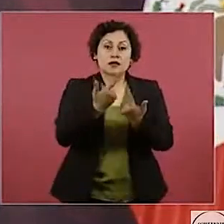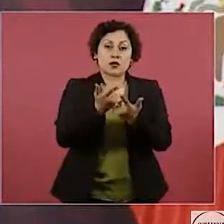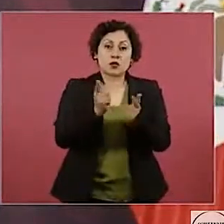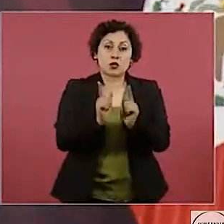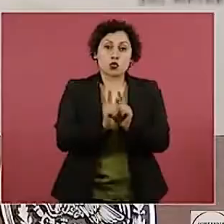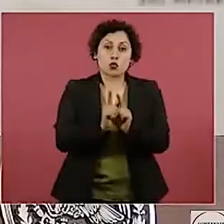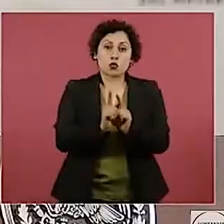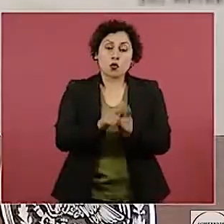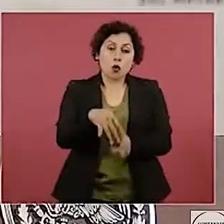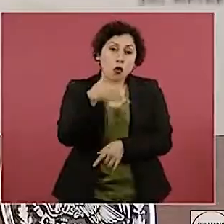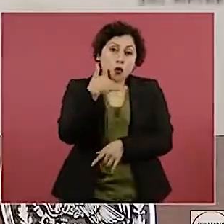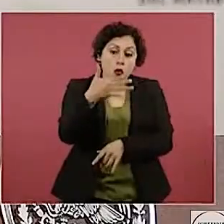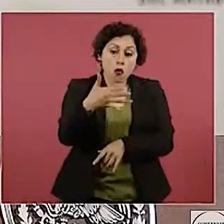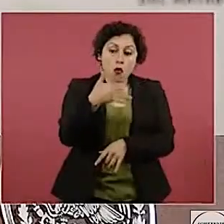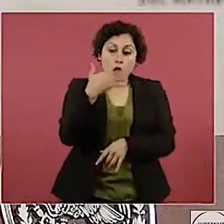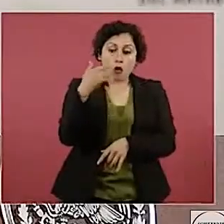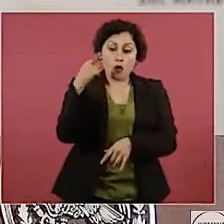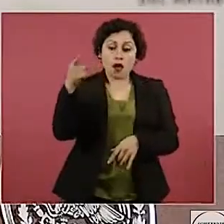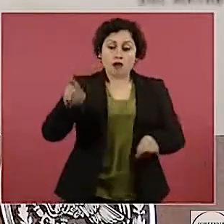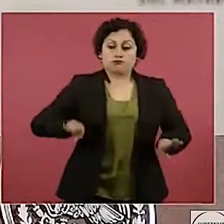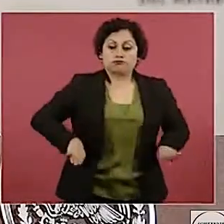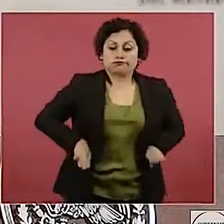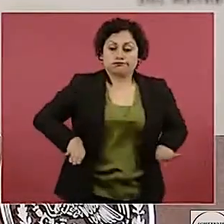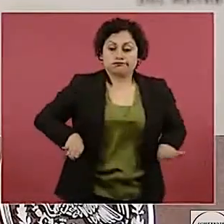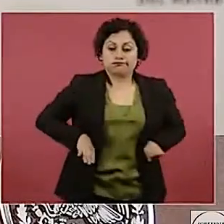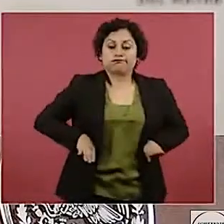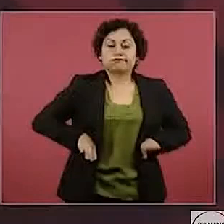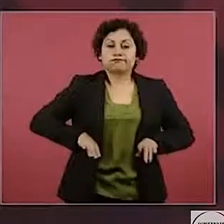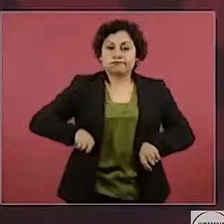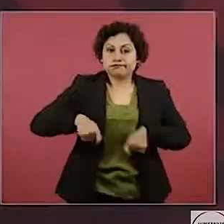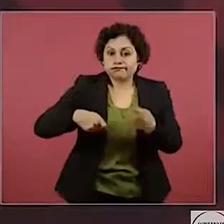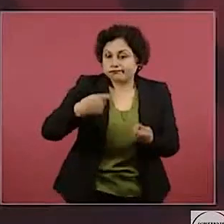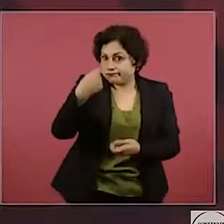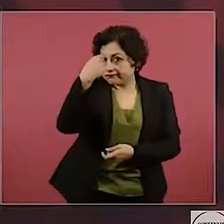tomado el Poder Judicial,